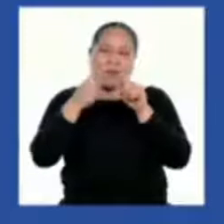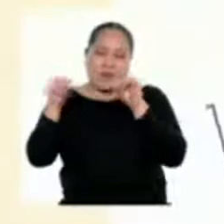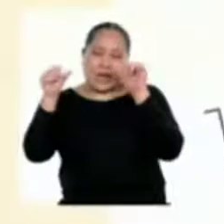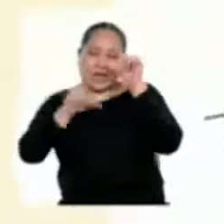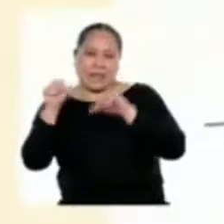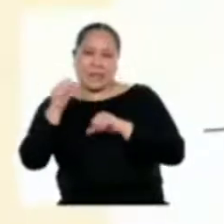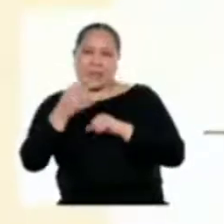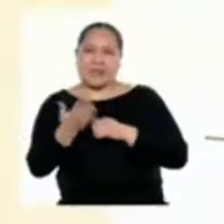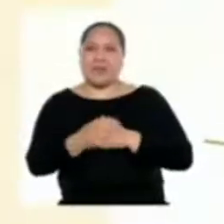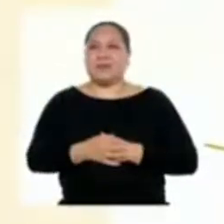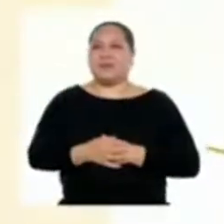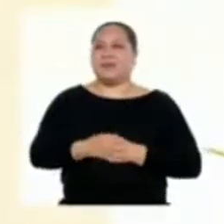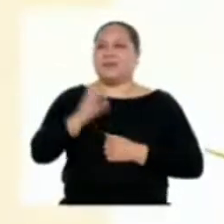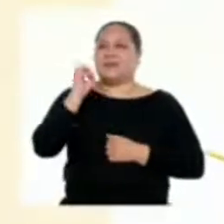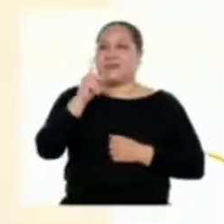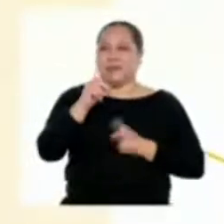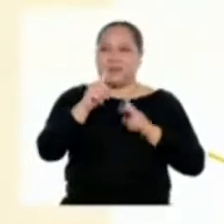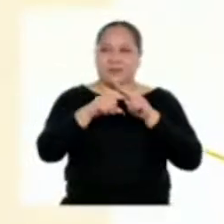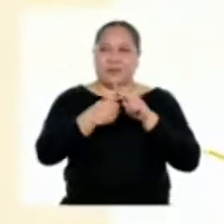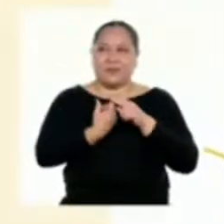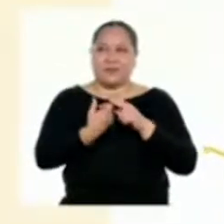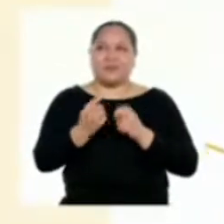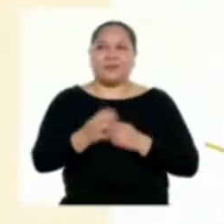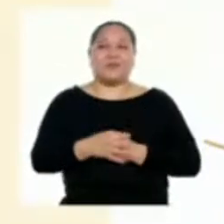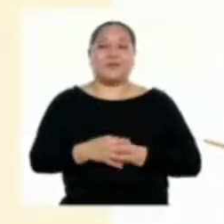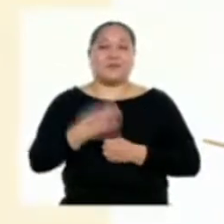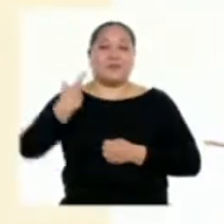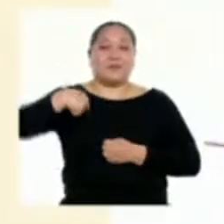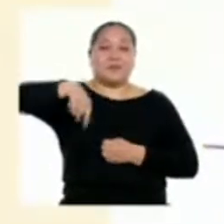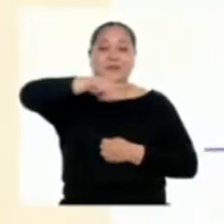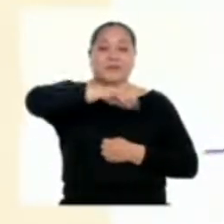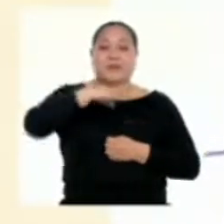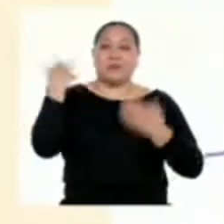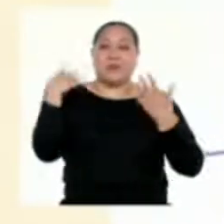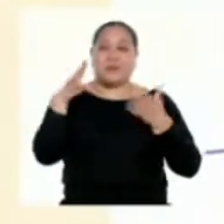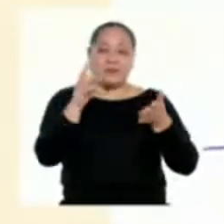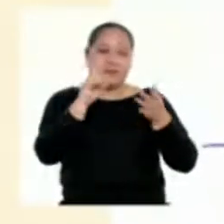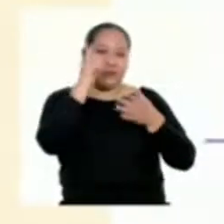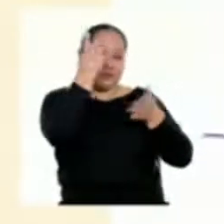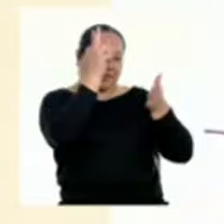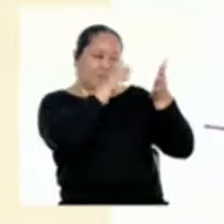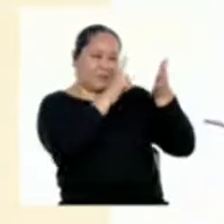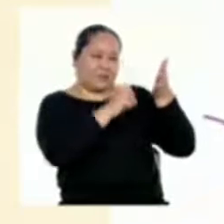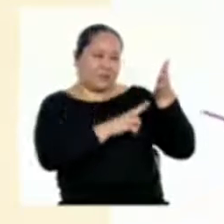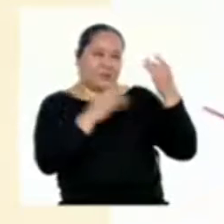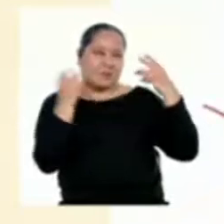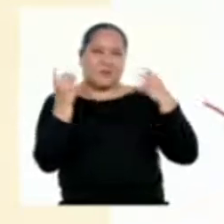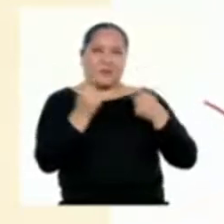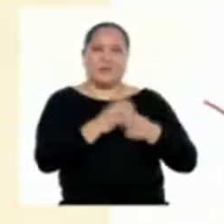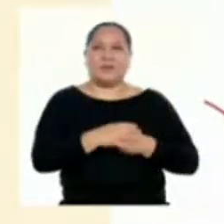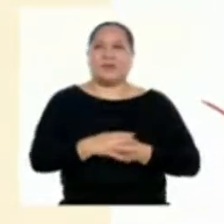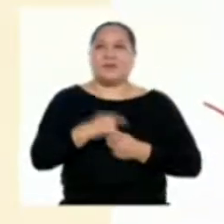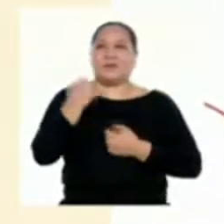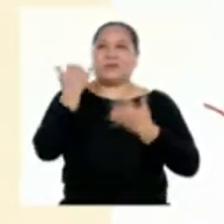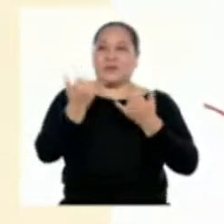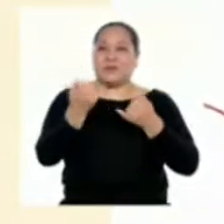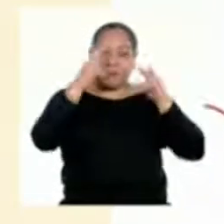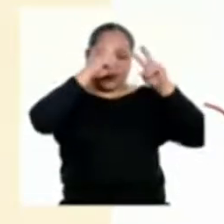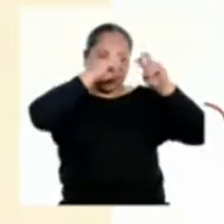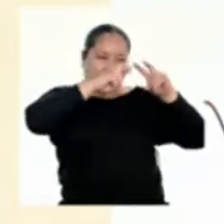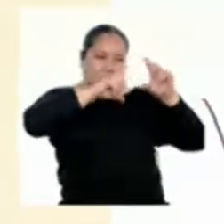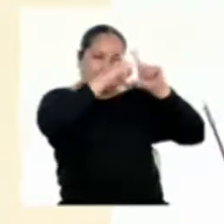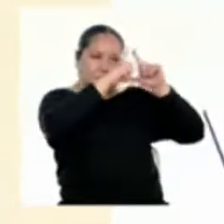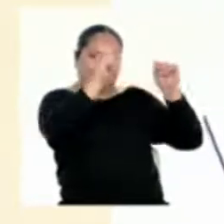Bien, empecemos Nosotros ya hemos hecho una primera lectura y ahora analizaremos párrafo por